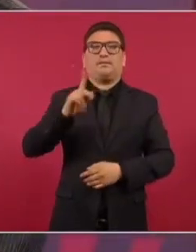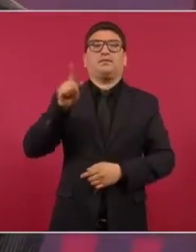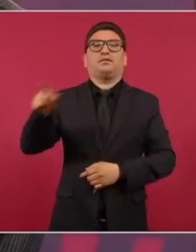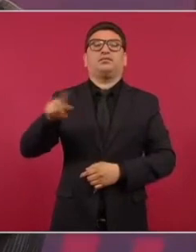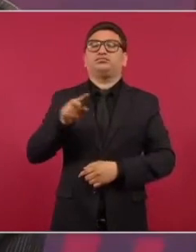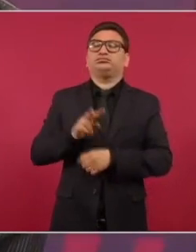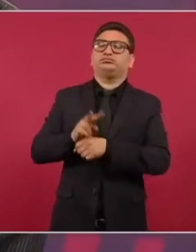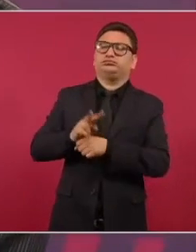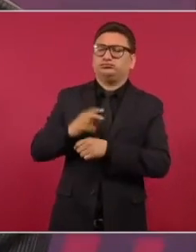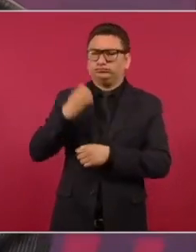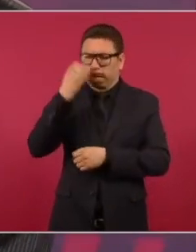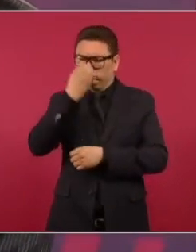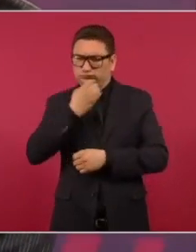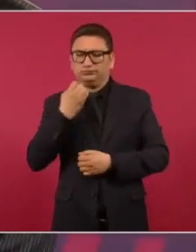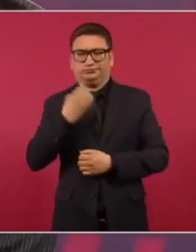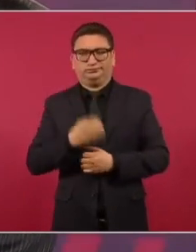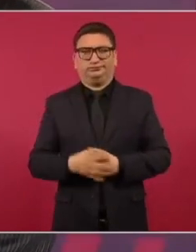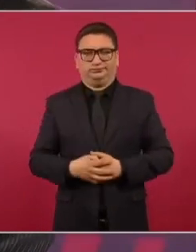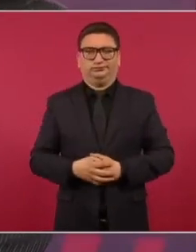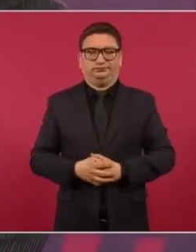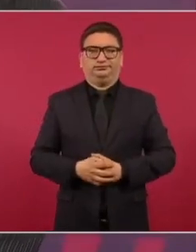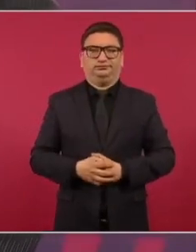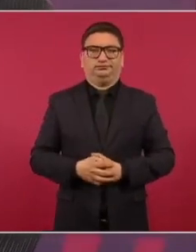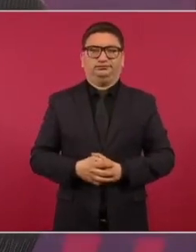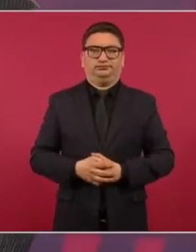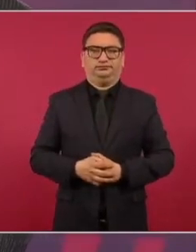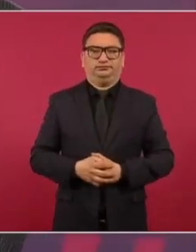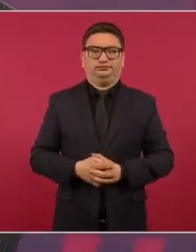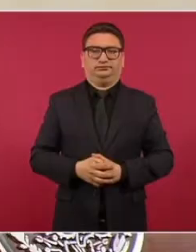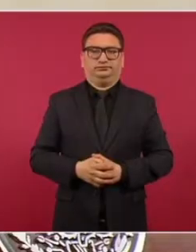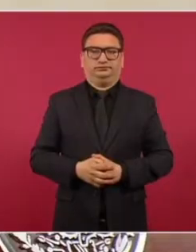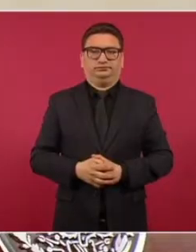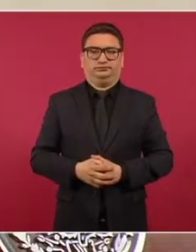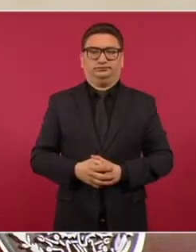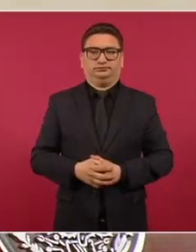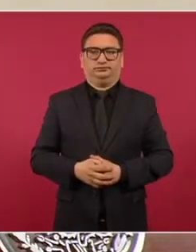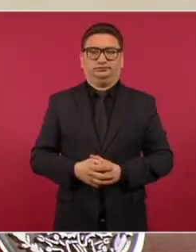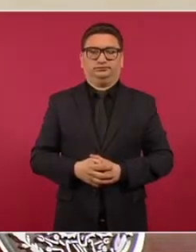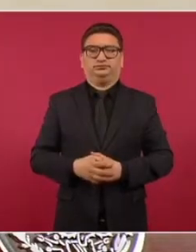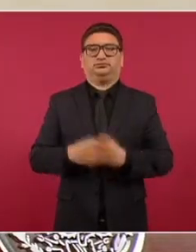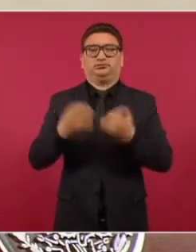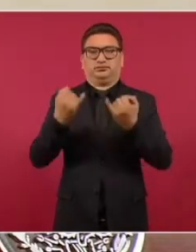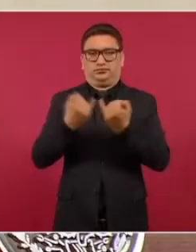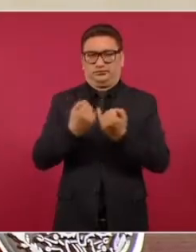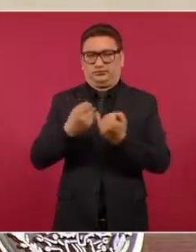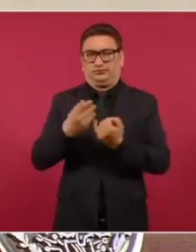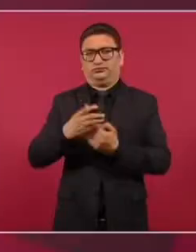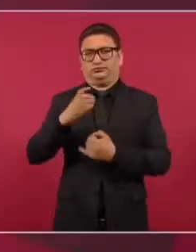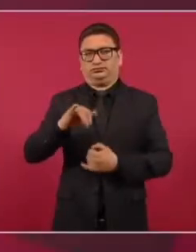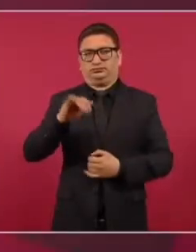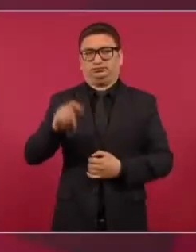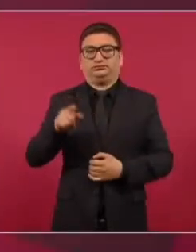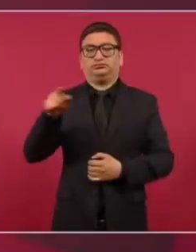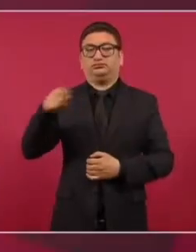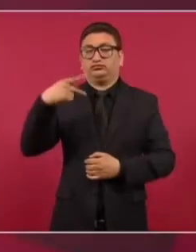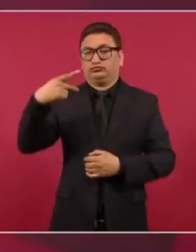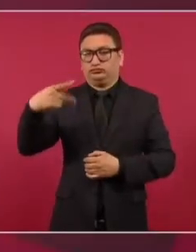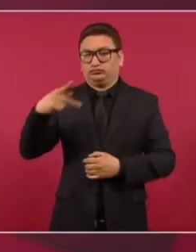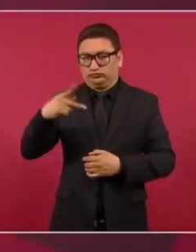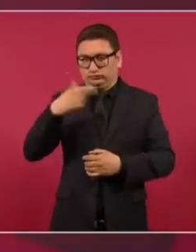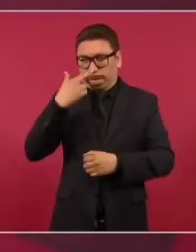del Consejo de la Judicatura, que esa es su función,